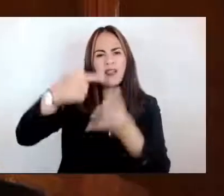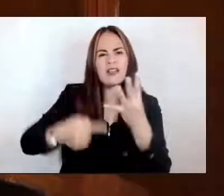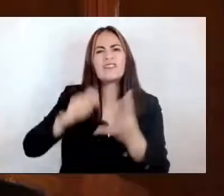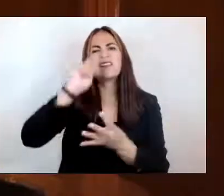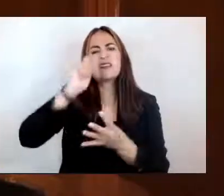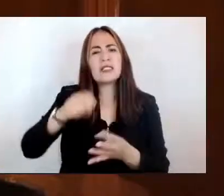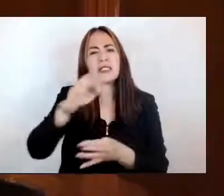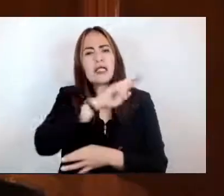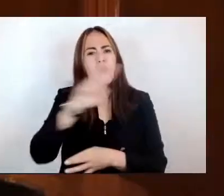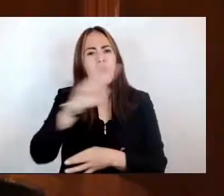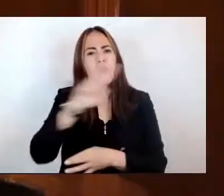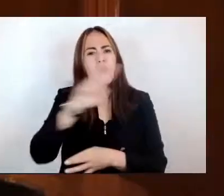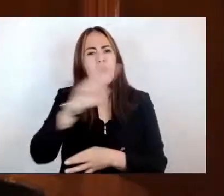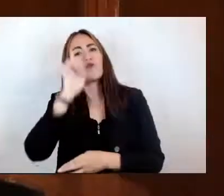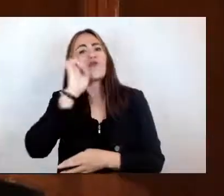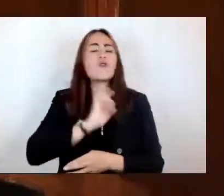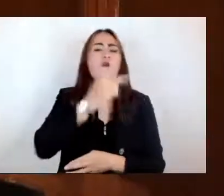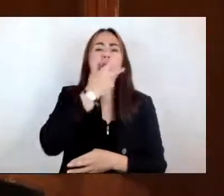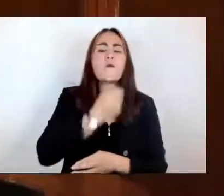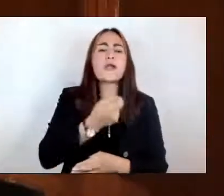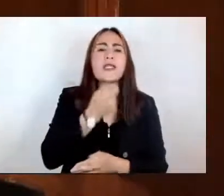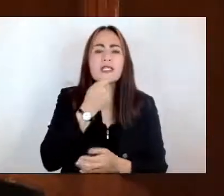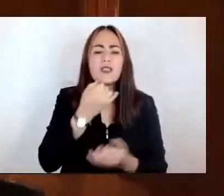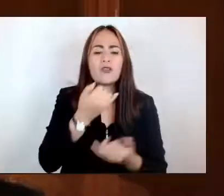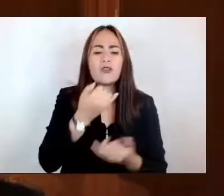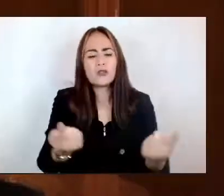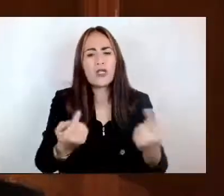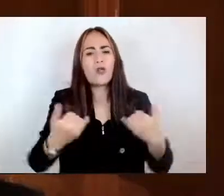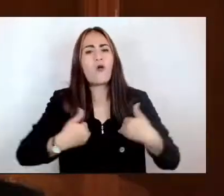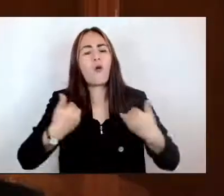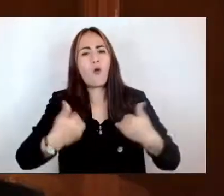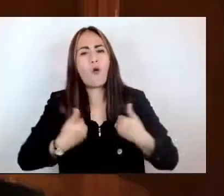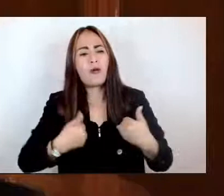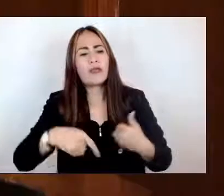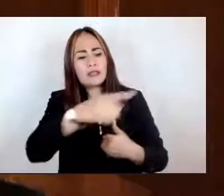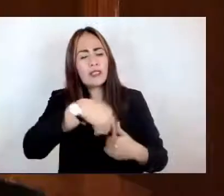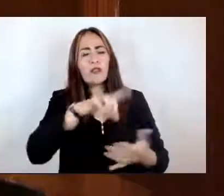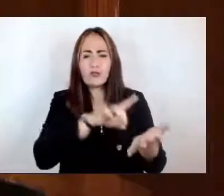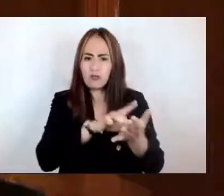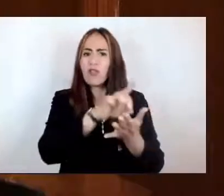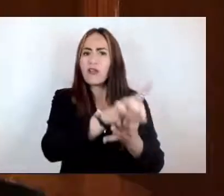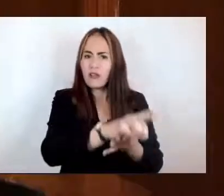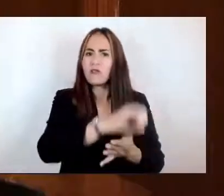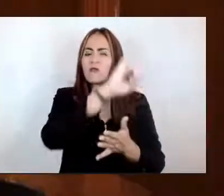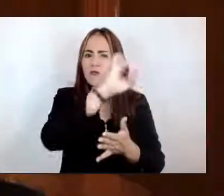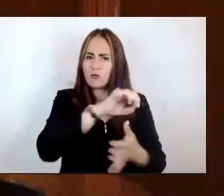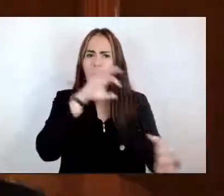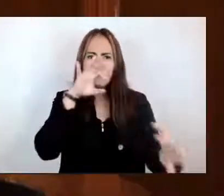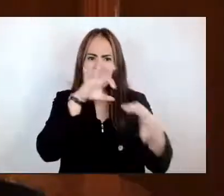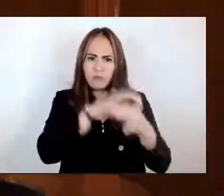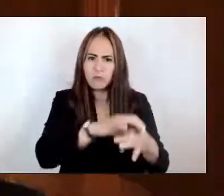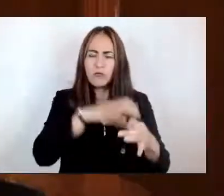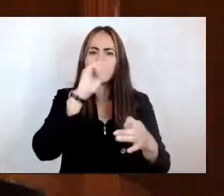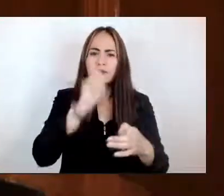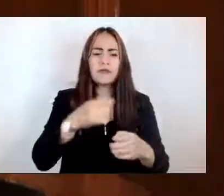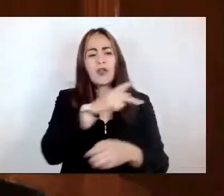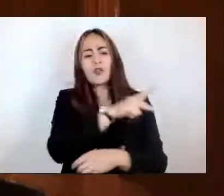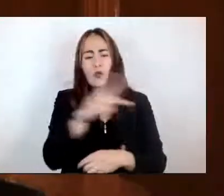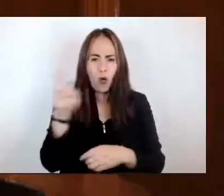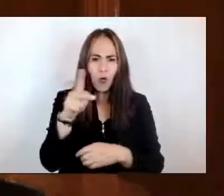niñas, niños y adolescentes como titulares de derecho de conformidad con los principios de universalidad,